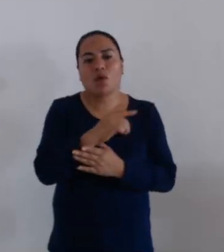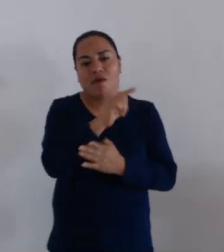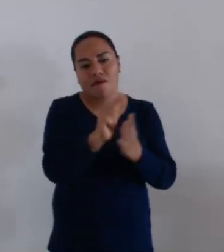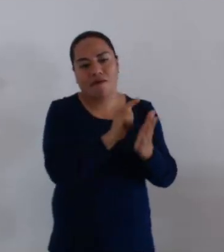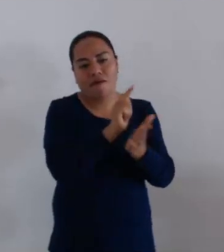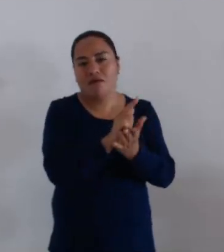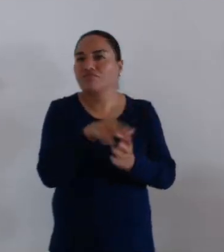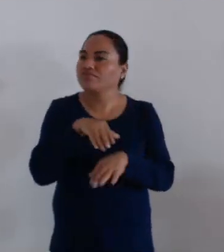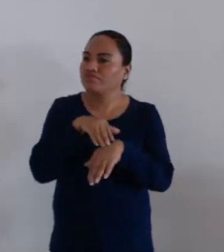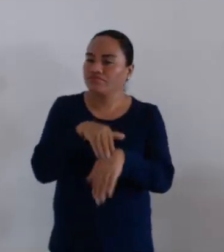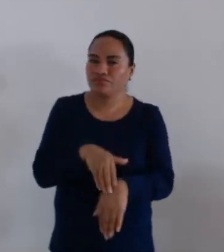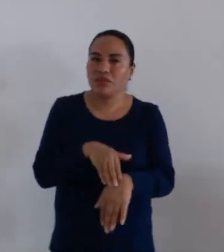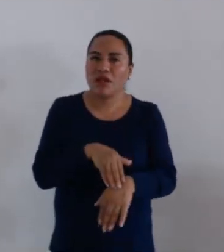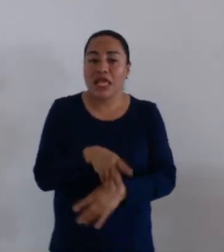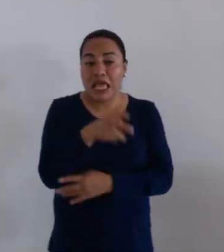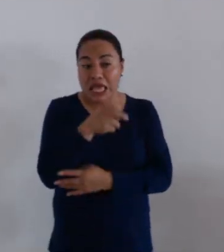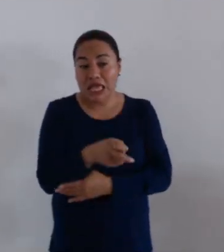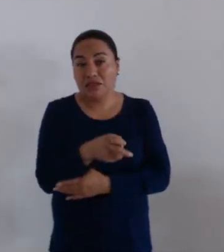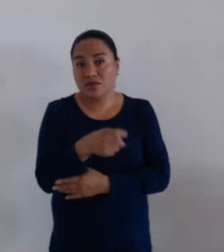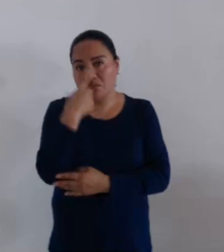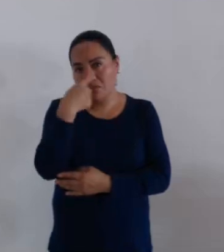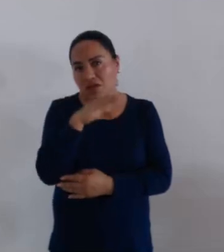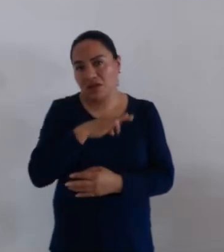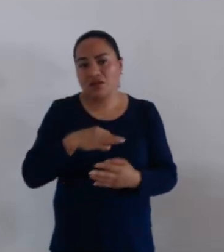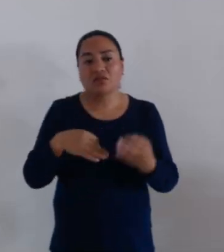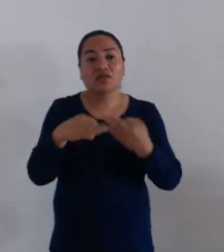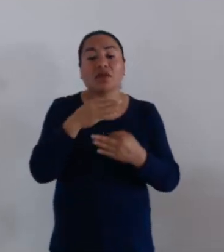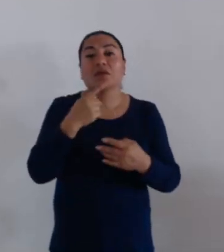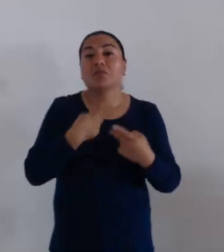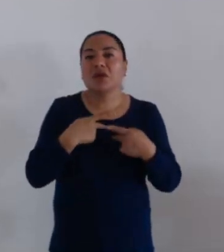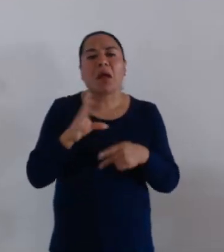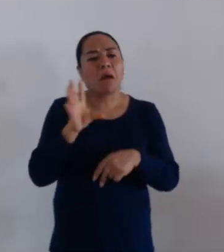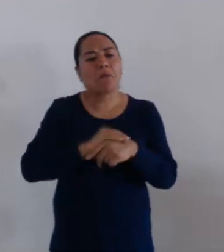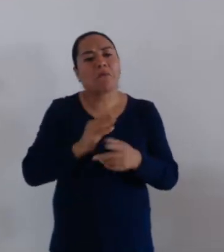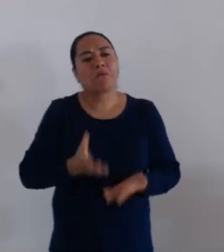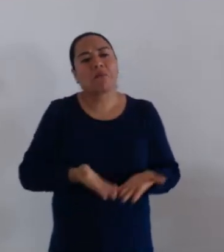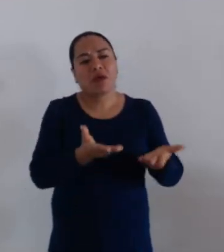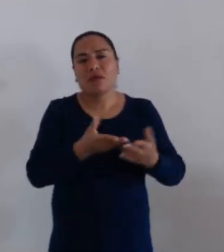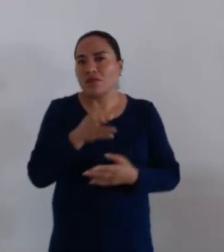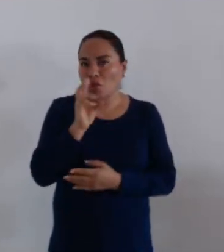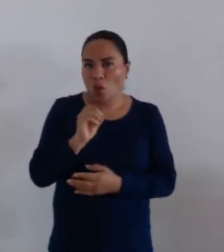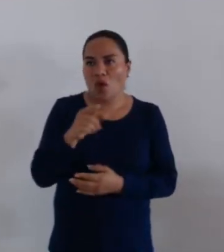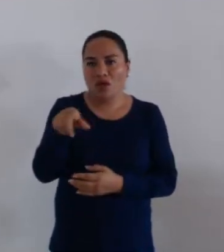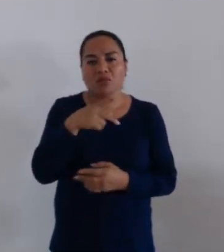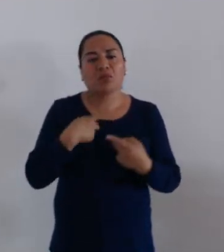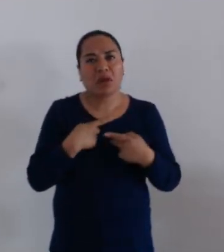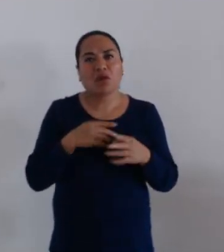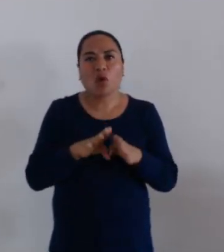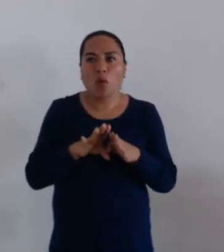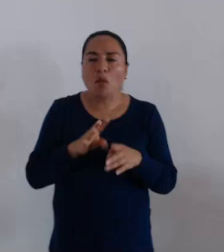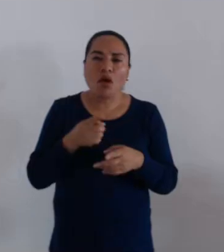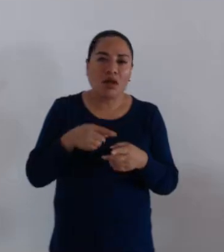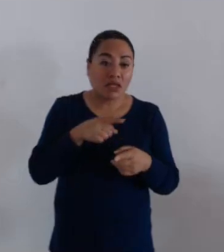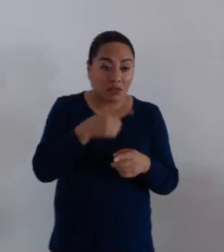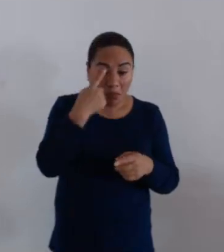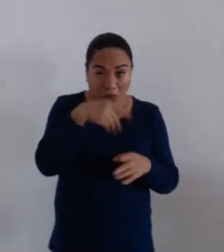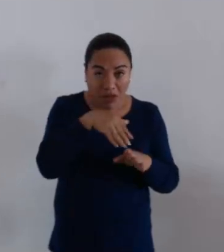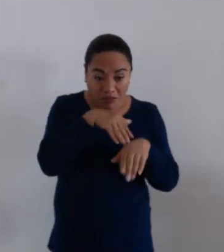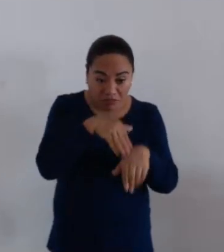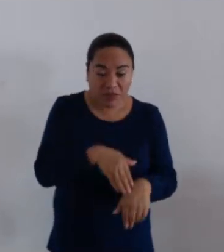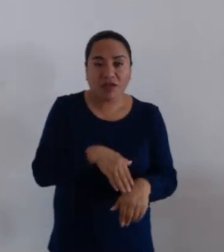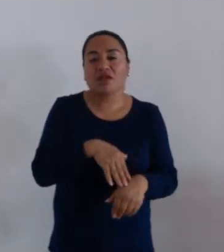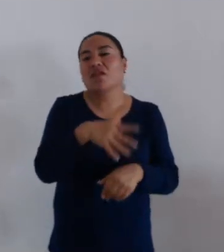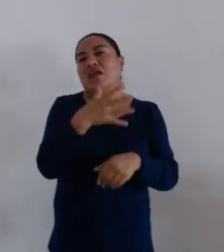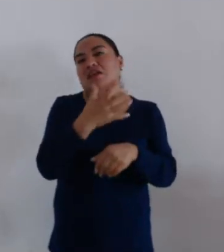Esto no es un capricho ni una concesión, es un estricto acatamiento a la fracción